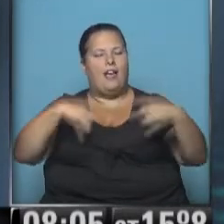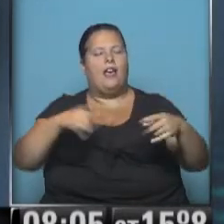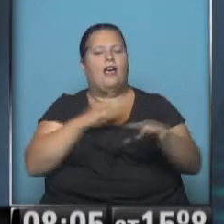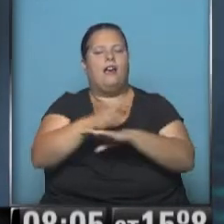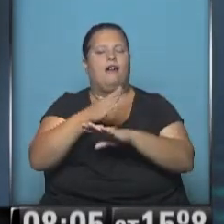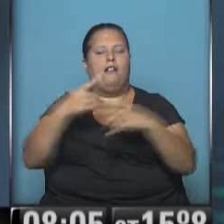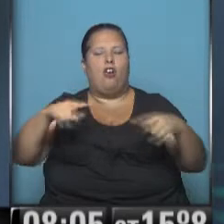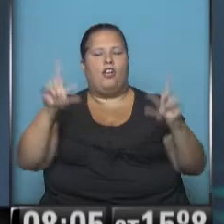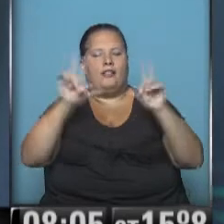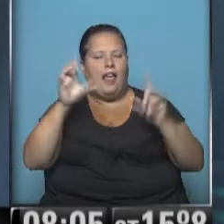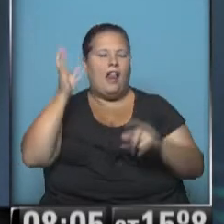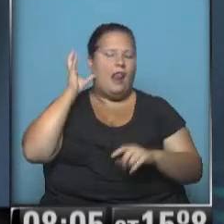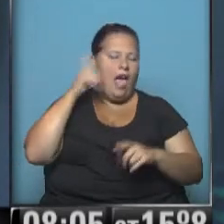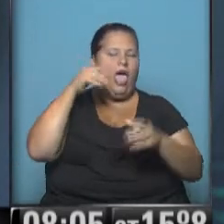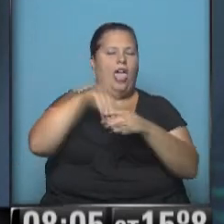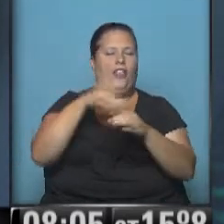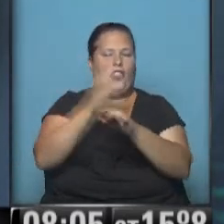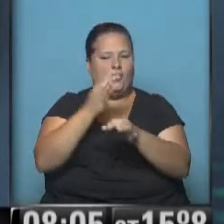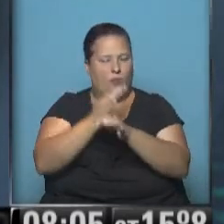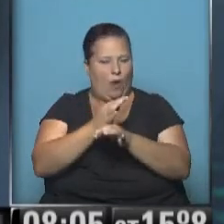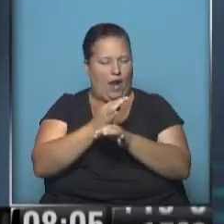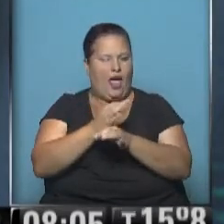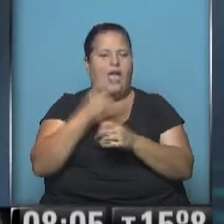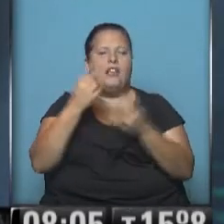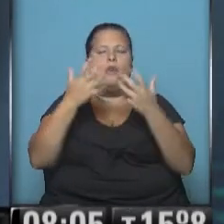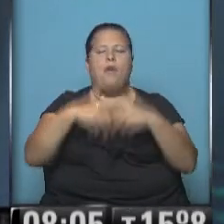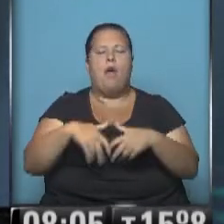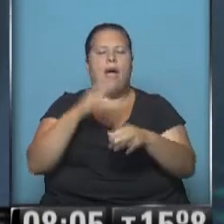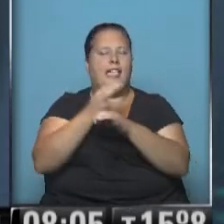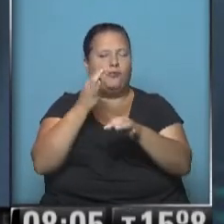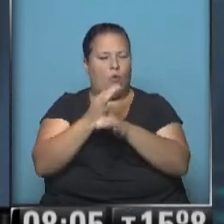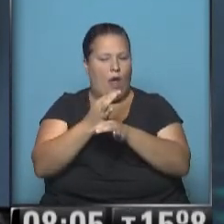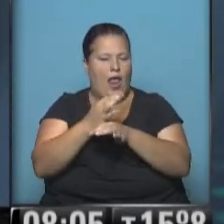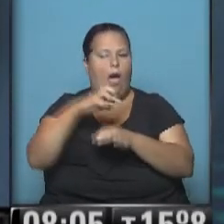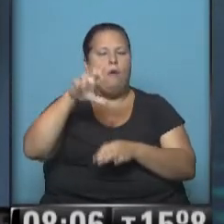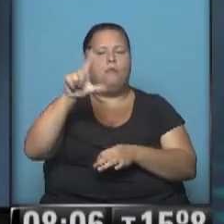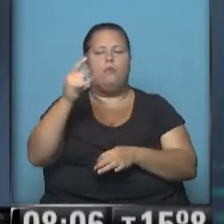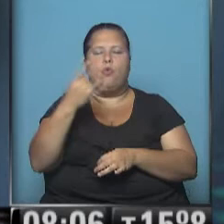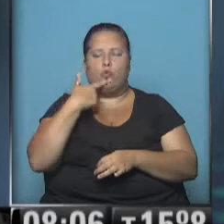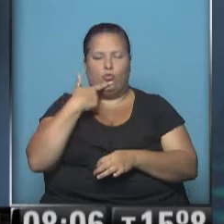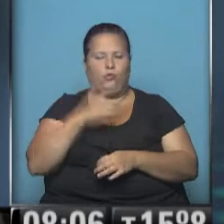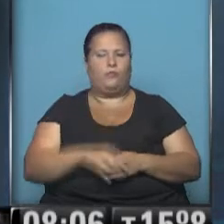acceso a contenidos audiovisuales en las escuelas. Se trata del programa Escuela Plus.